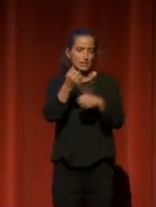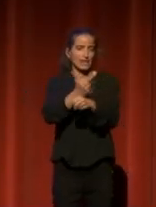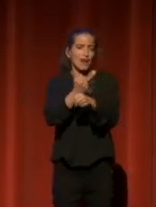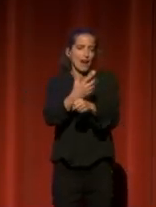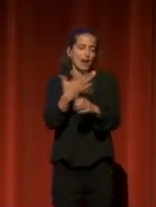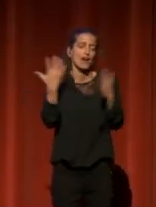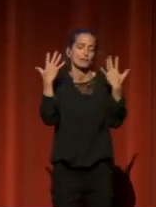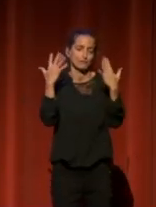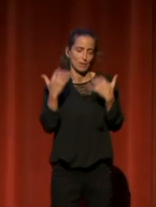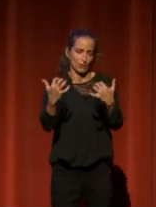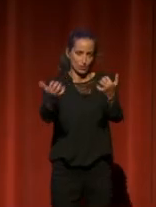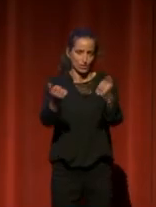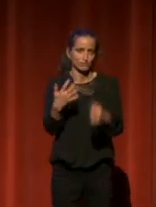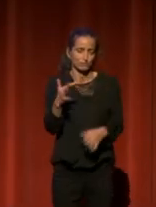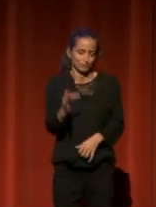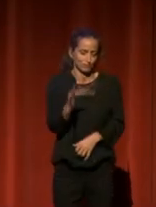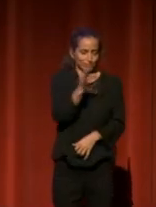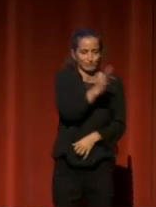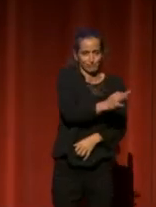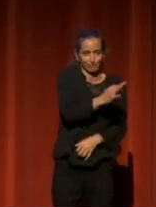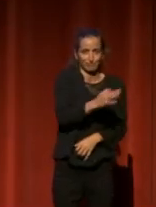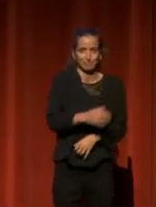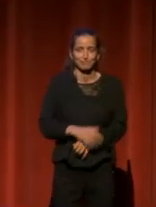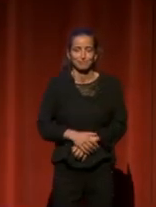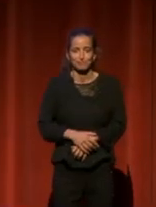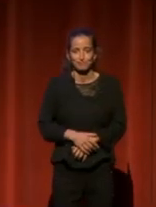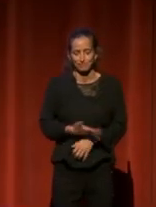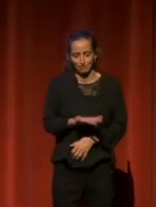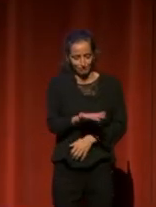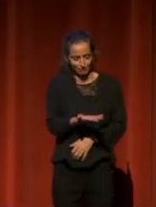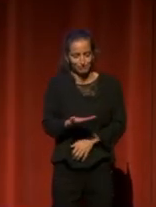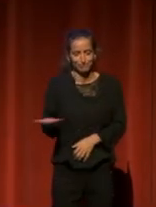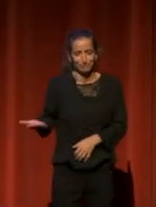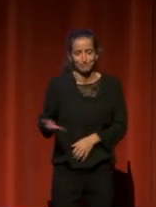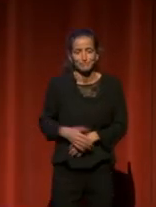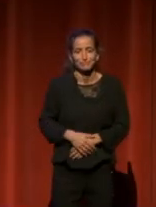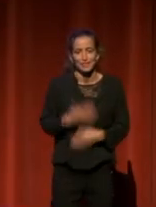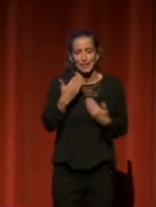Sancho. Te cedo el atril a ti.